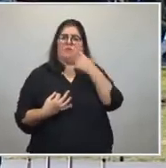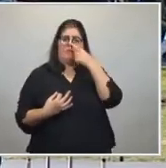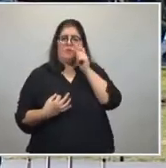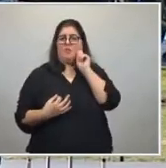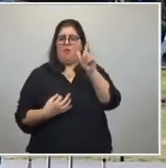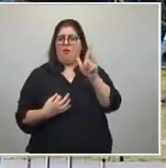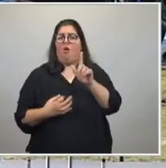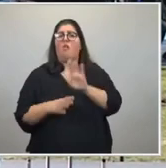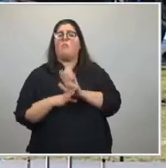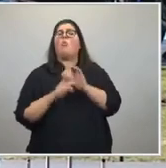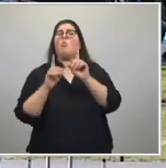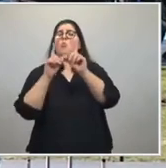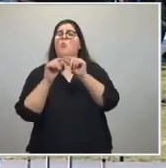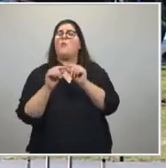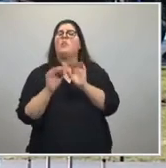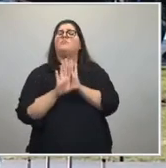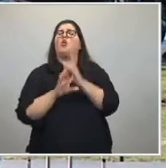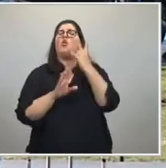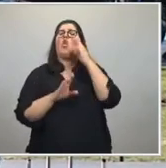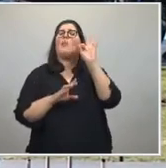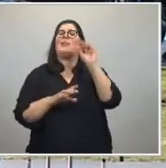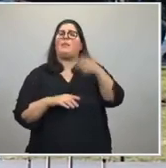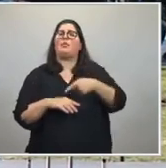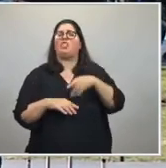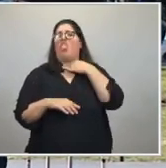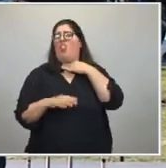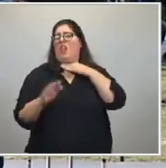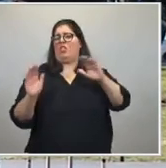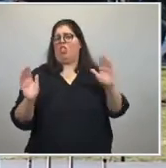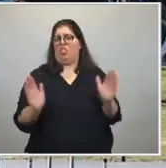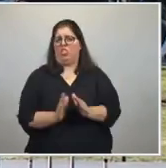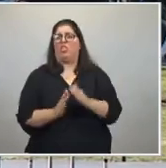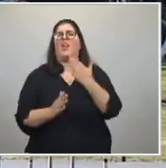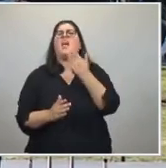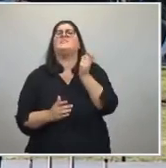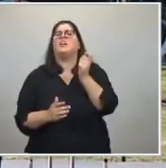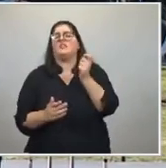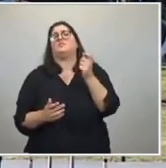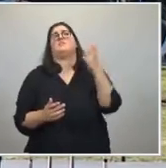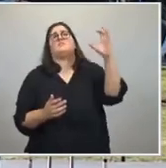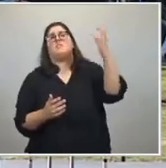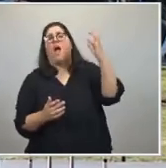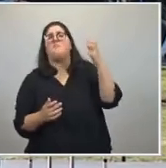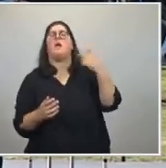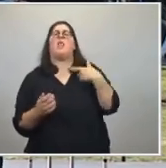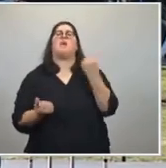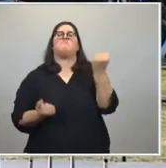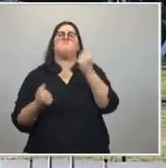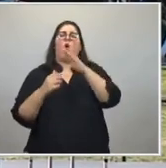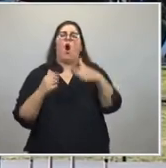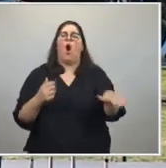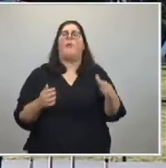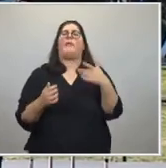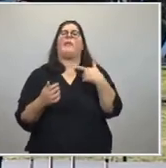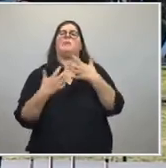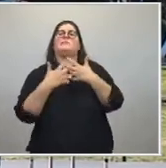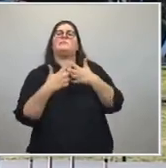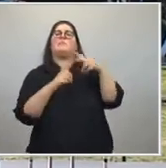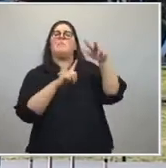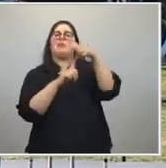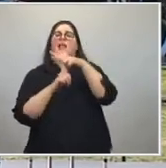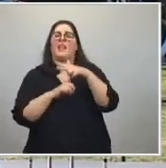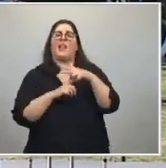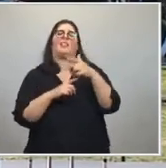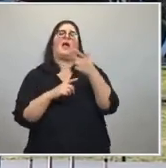en números a bajar 90% el delito con cámaras, con móviles, con sistemas satelitales.